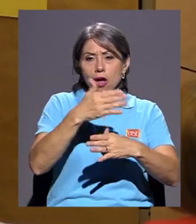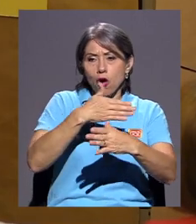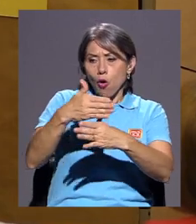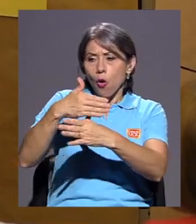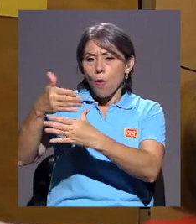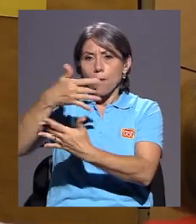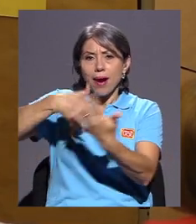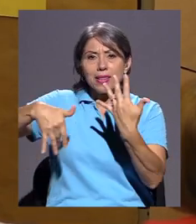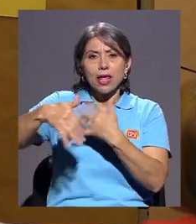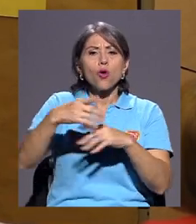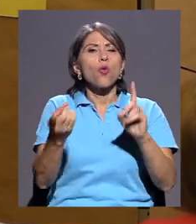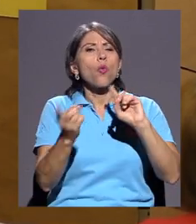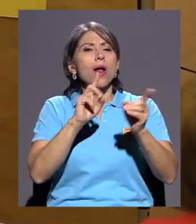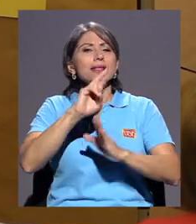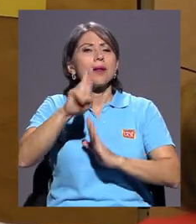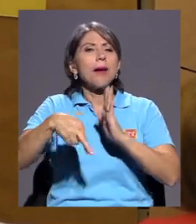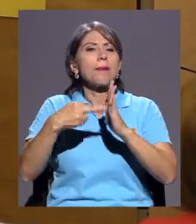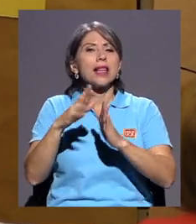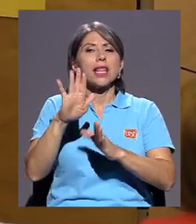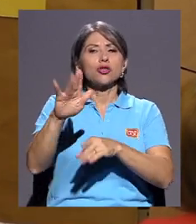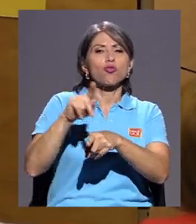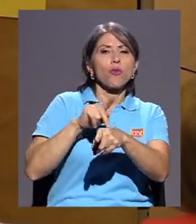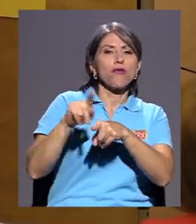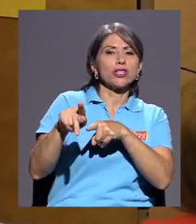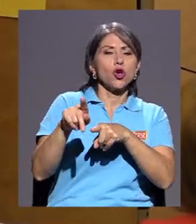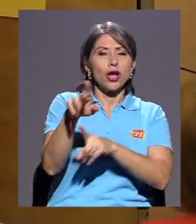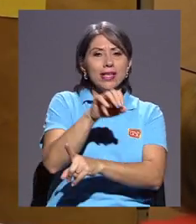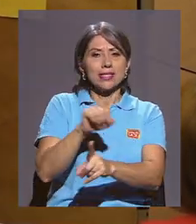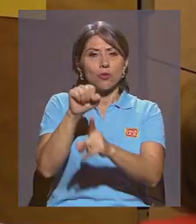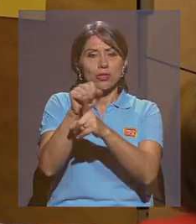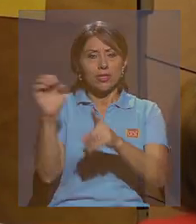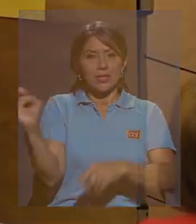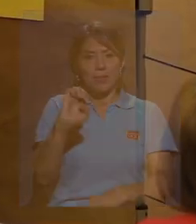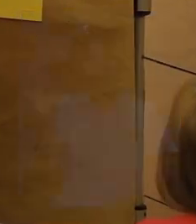que compartieron cuál es el papel de sus profesiones en situaciones de emergencia.